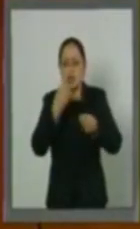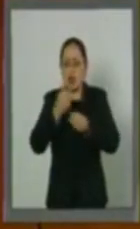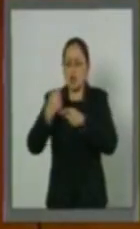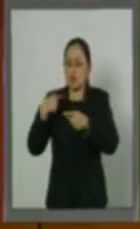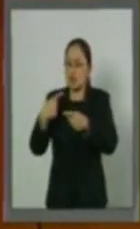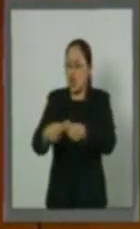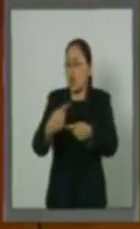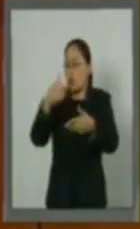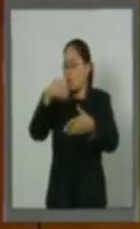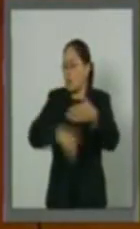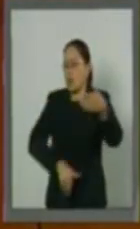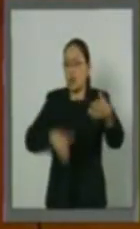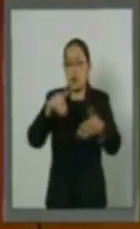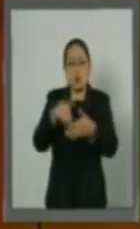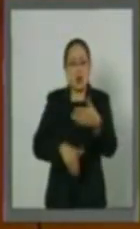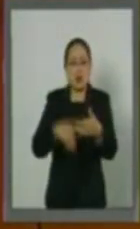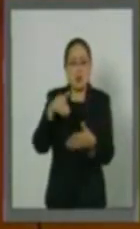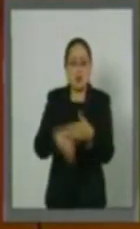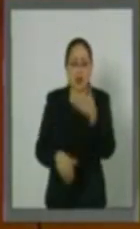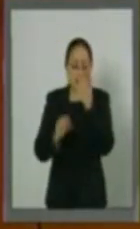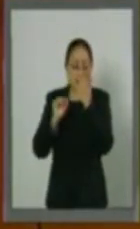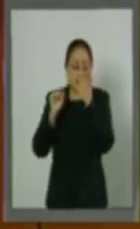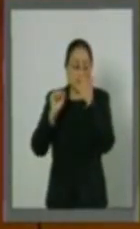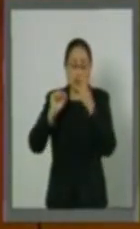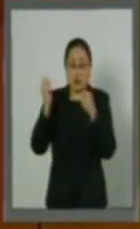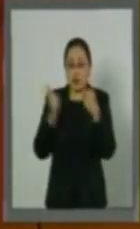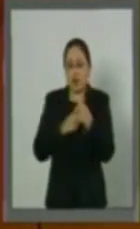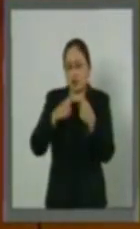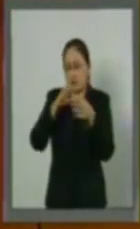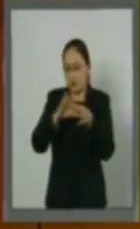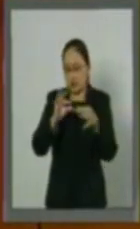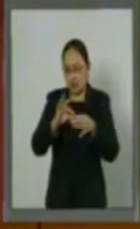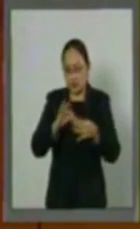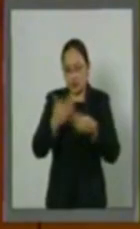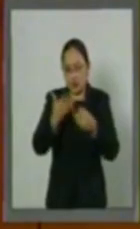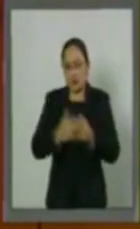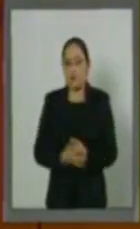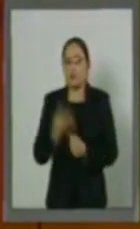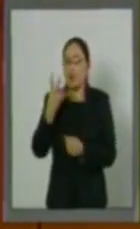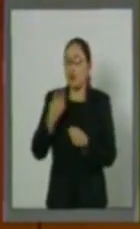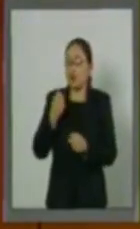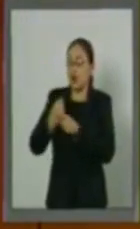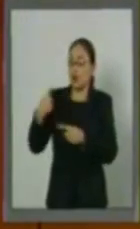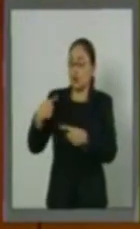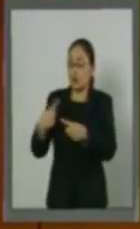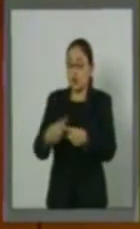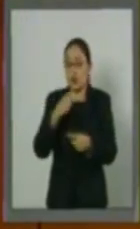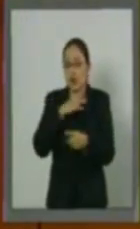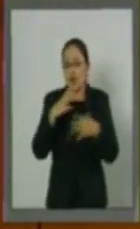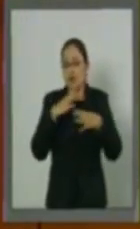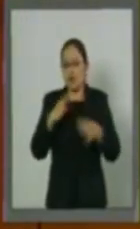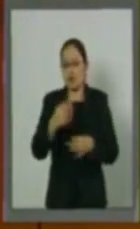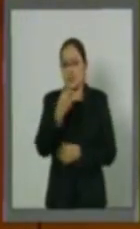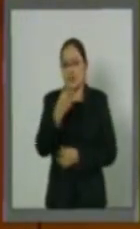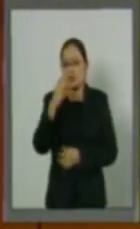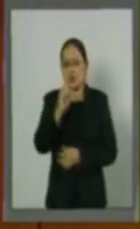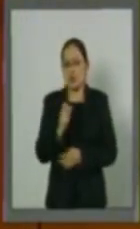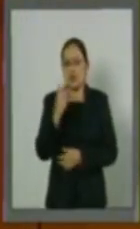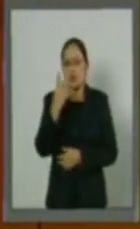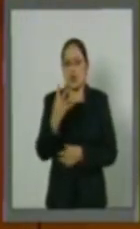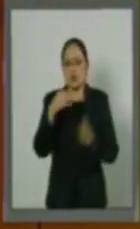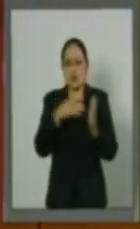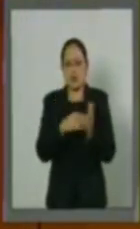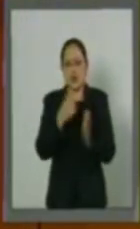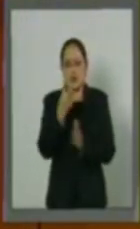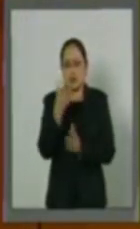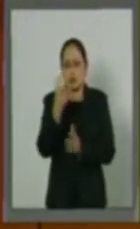por mencionar algunos números al respecto, en cuatro años se crearon más de 324 mil 320